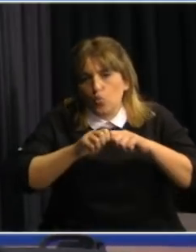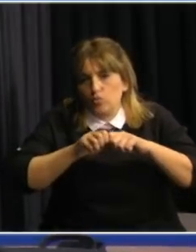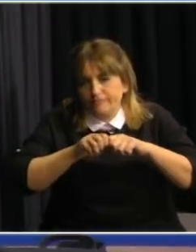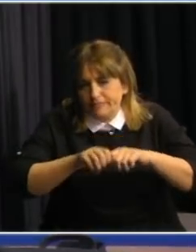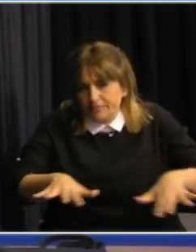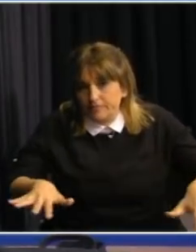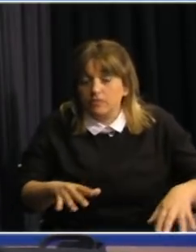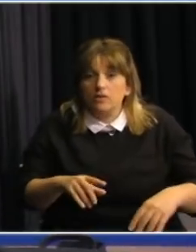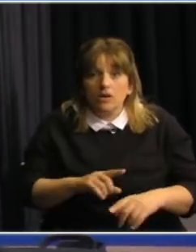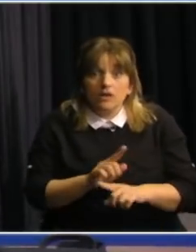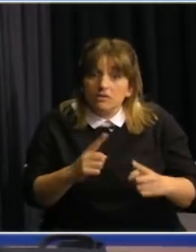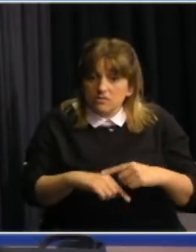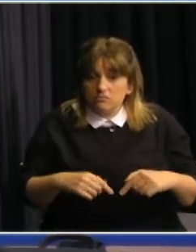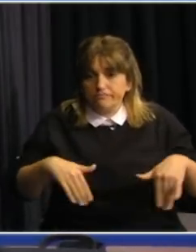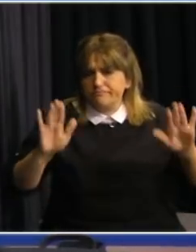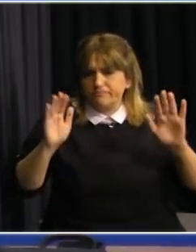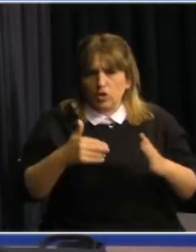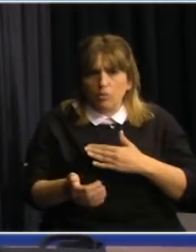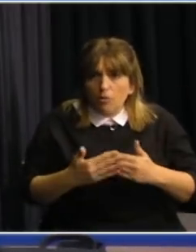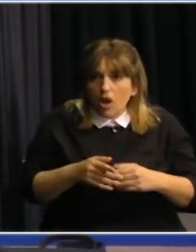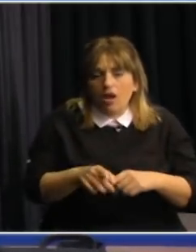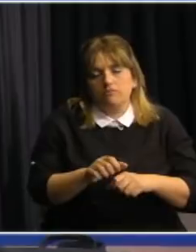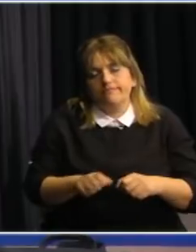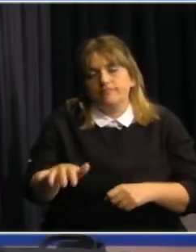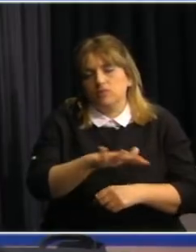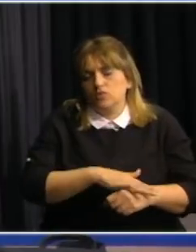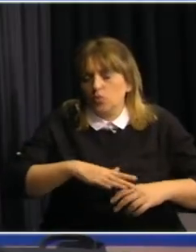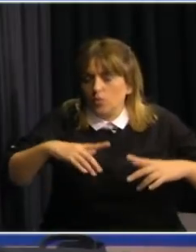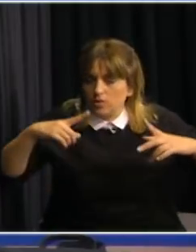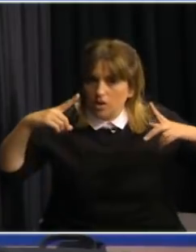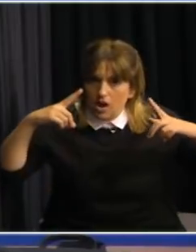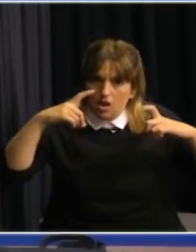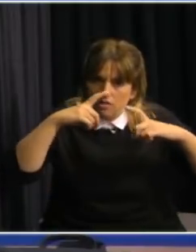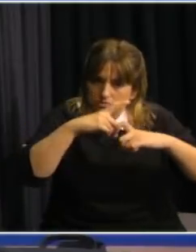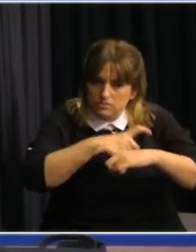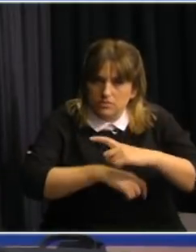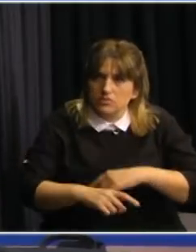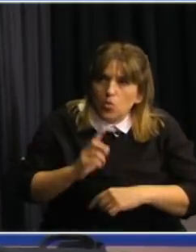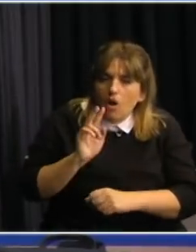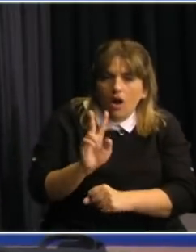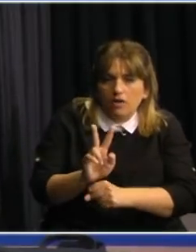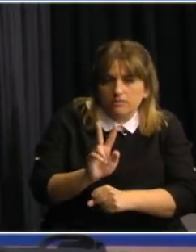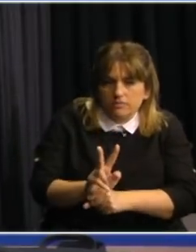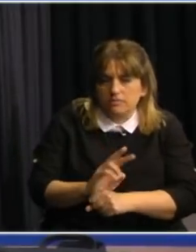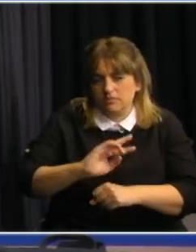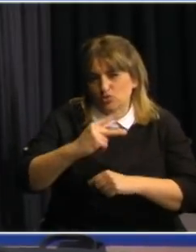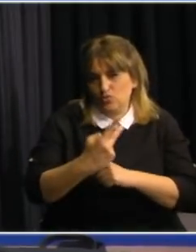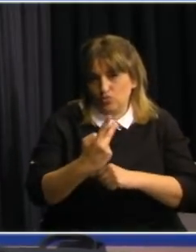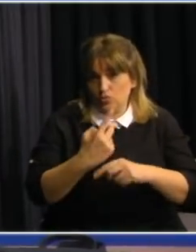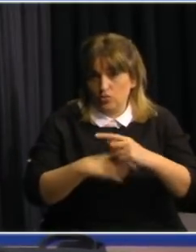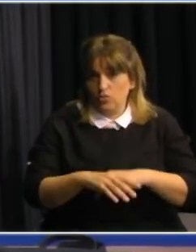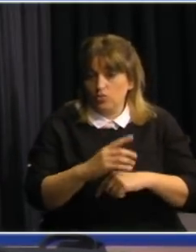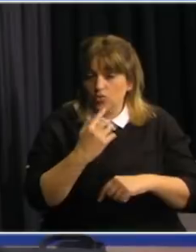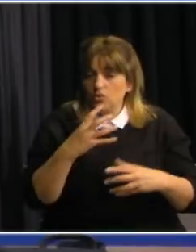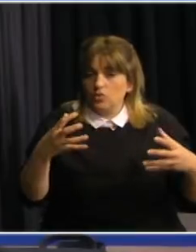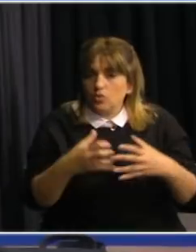contrario se abren escenarios complejos donde el eje de regulación que era el segundo eje del GACH empieza